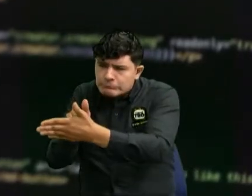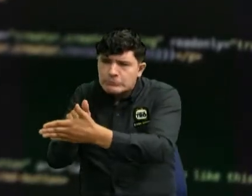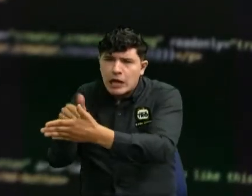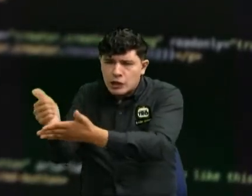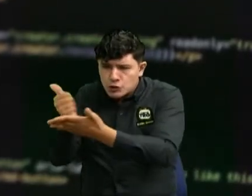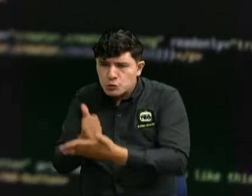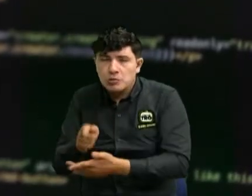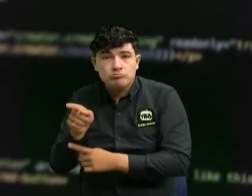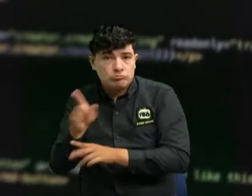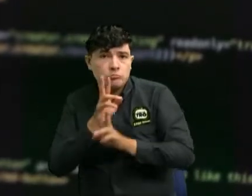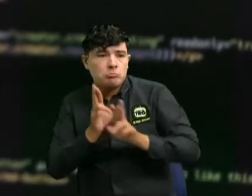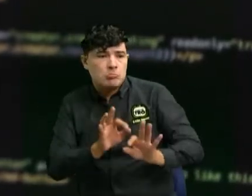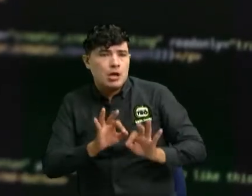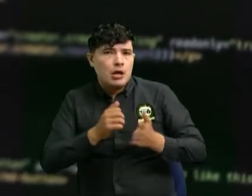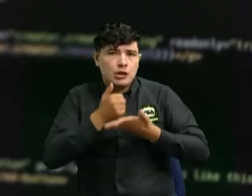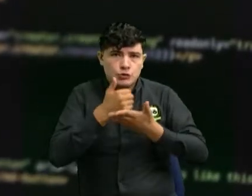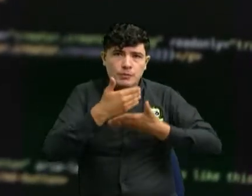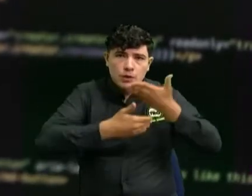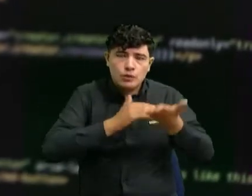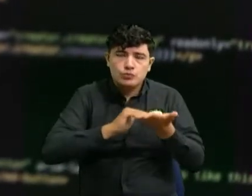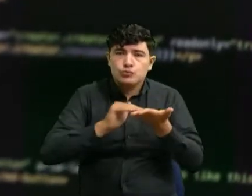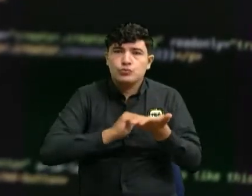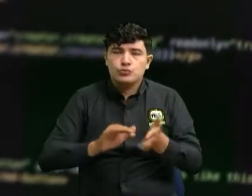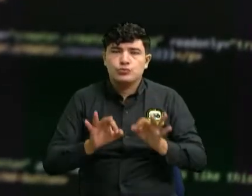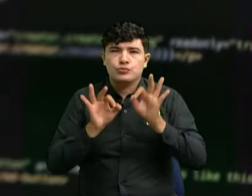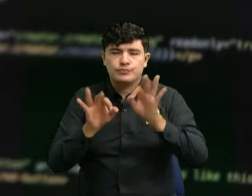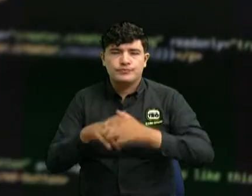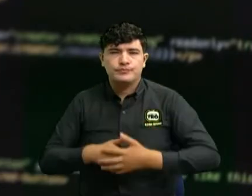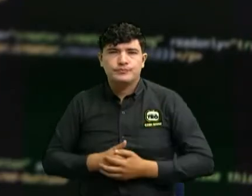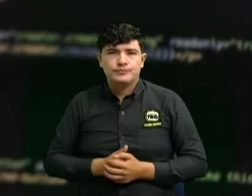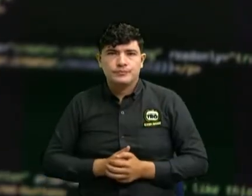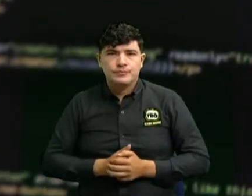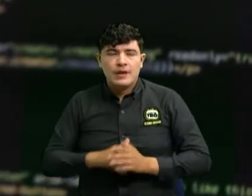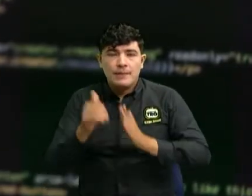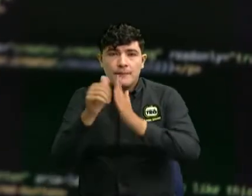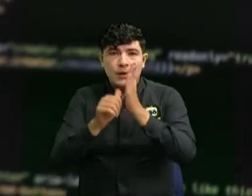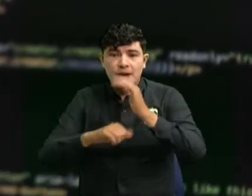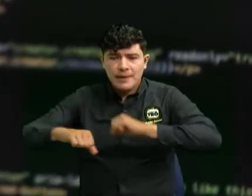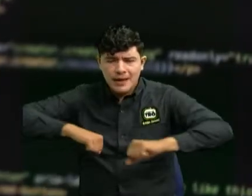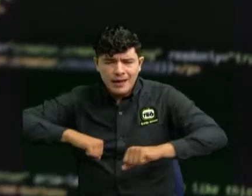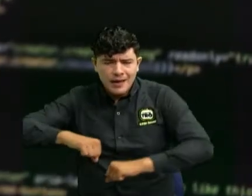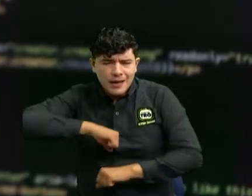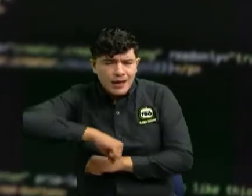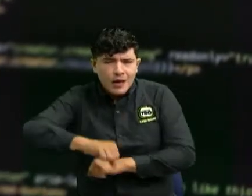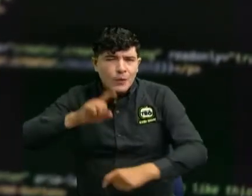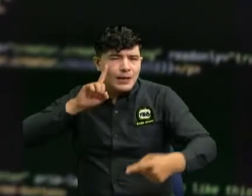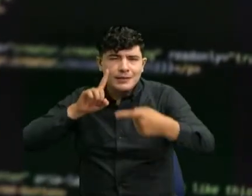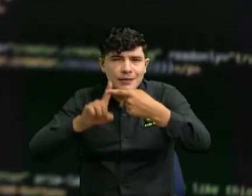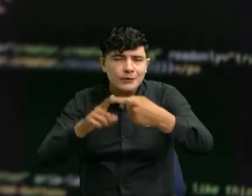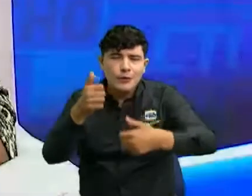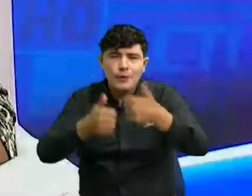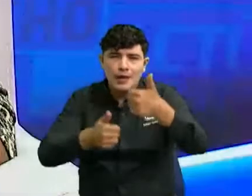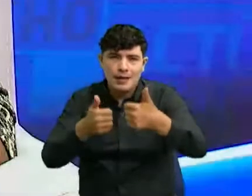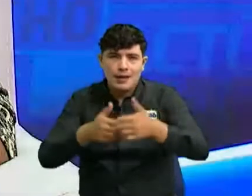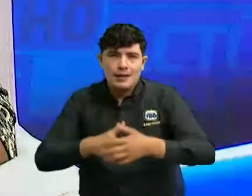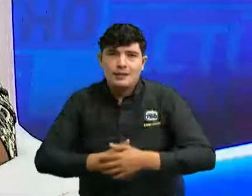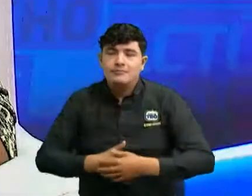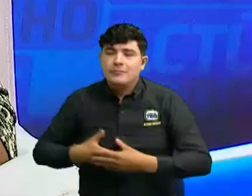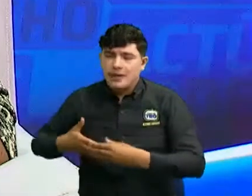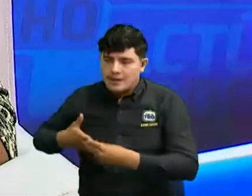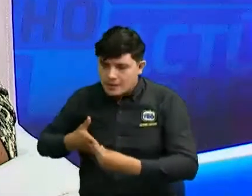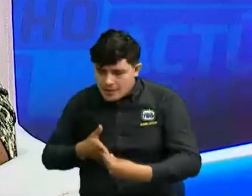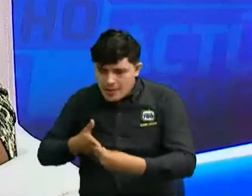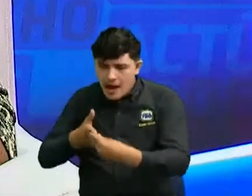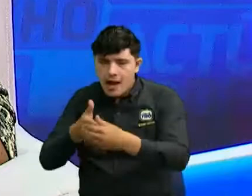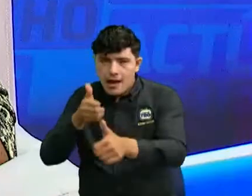temas. Bueno, la razón de ser de este programa es que usted, amable televidente, sea orientado y asesorado,